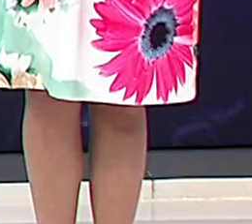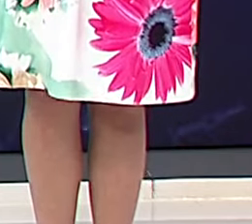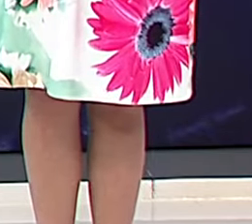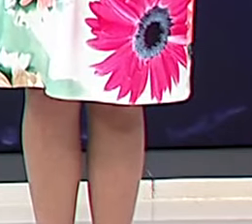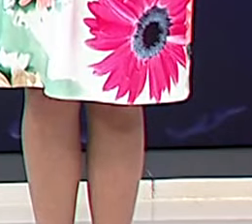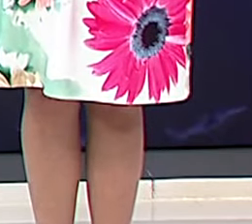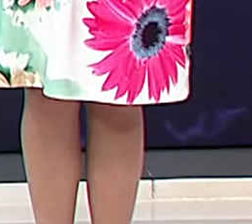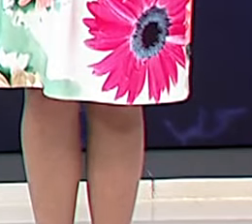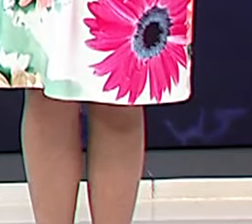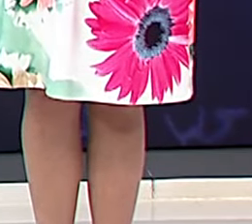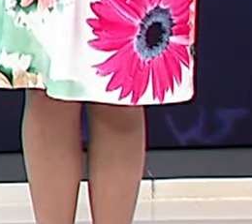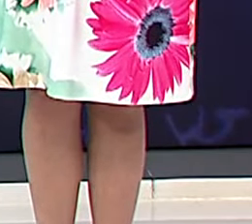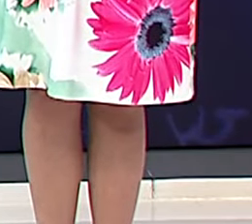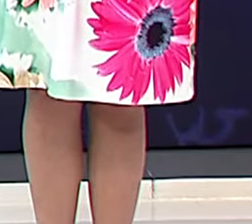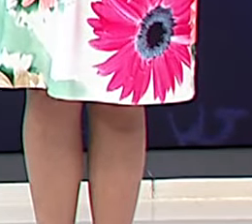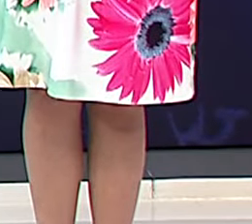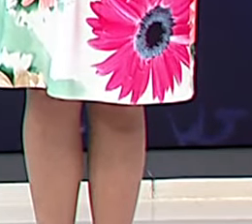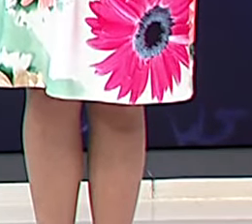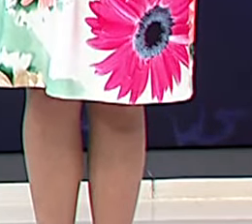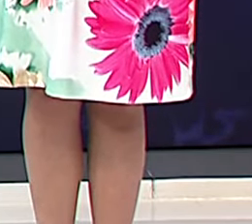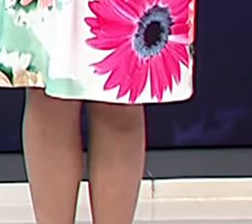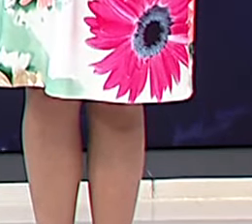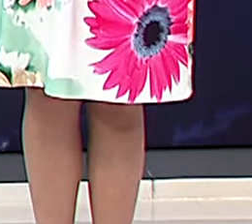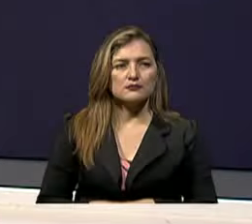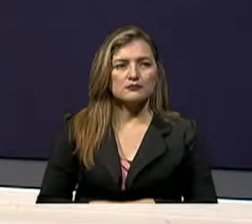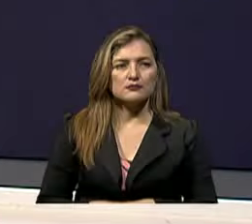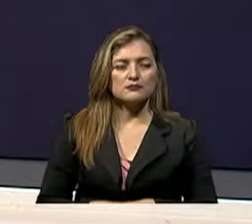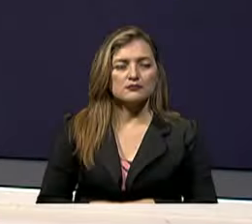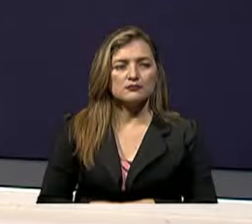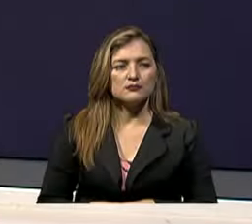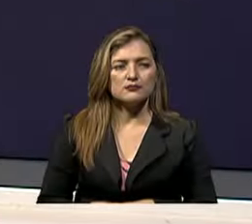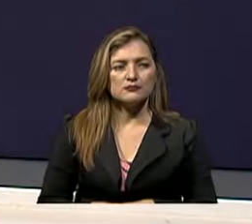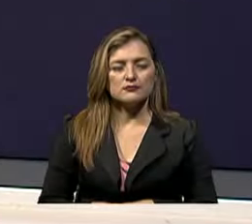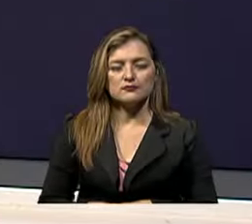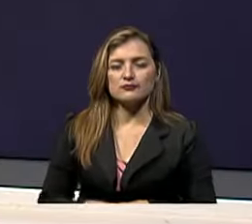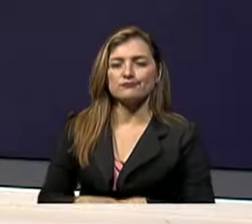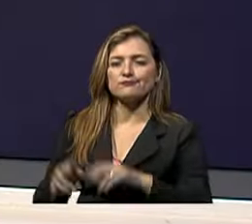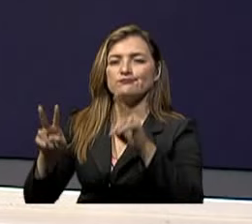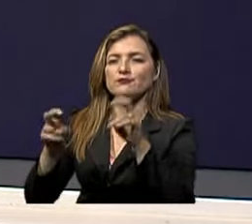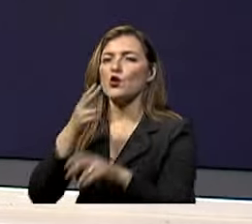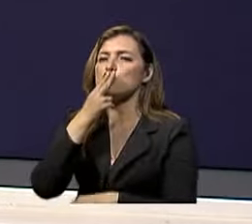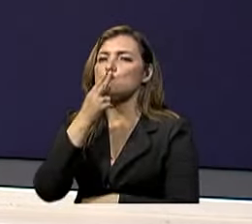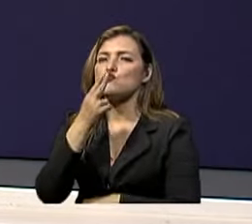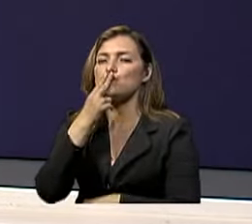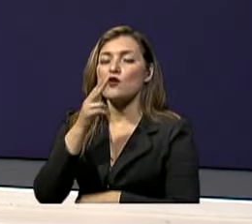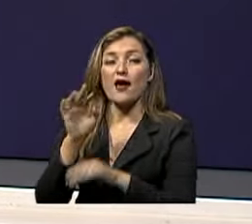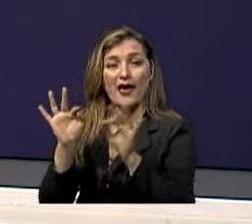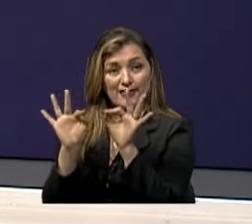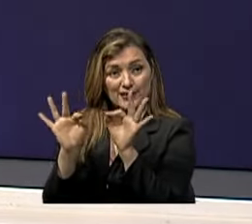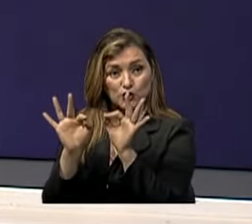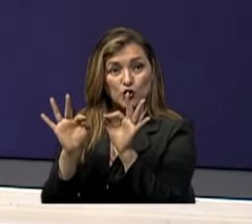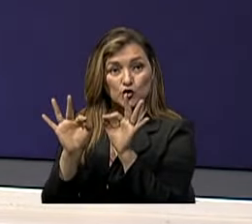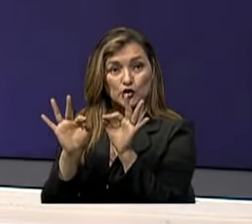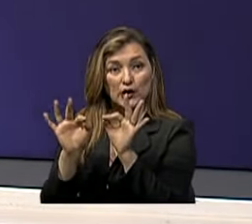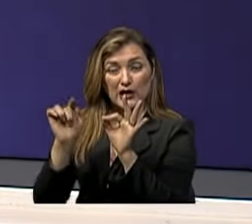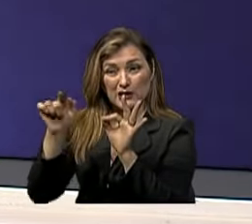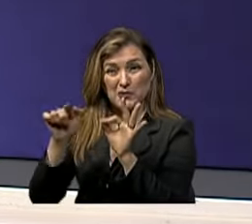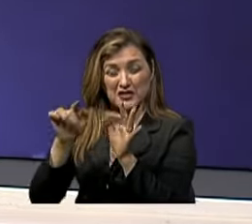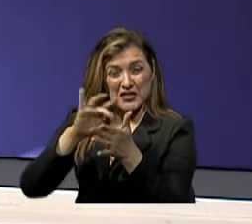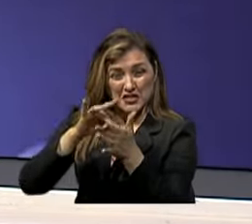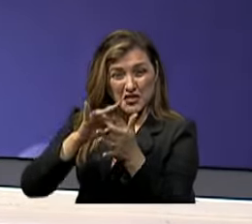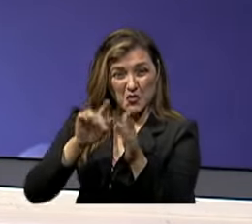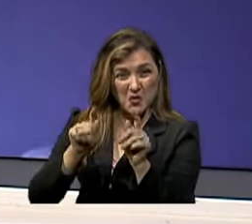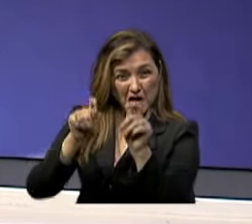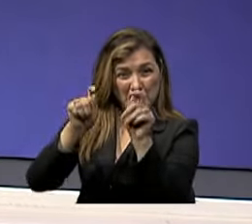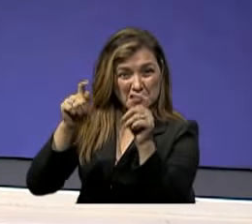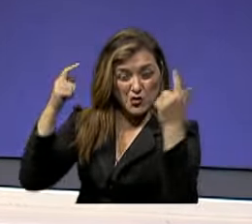Reduce el riesgo De contraer cáncer pulmonar? Sí Definitivamente abordaremos Esto en el último bloque Pero sí El fumar